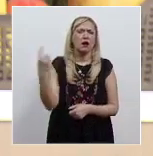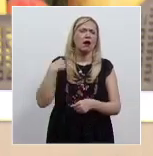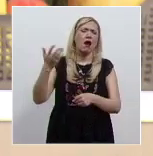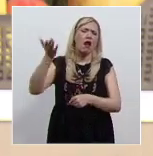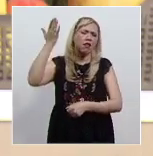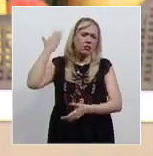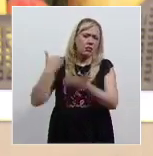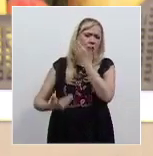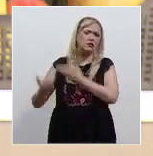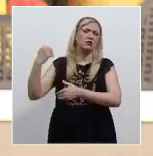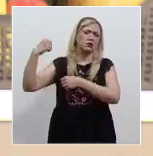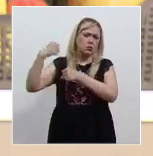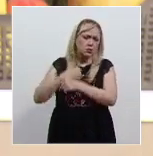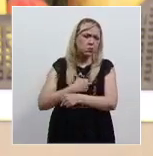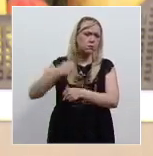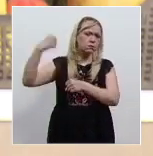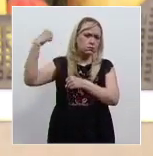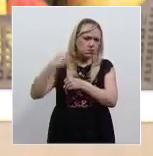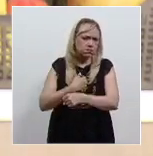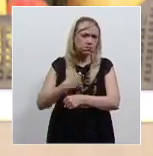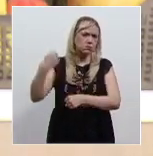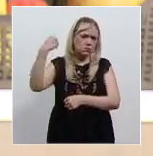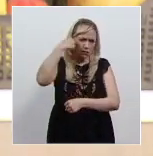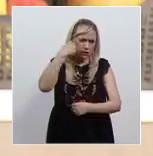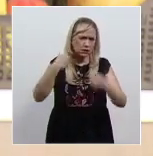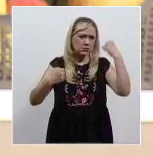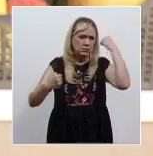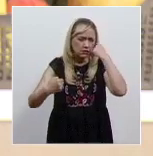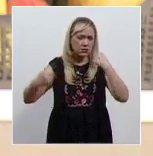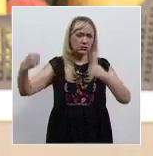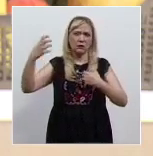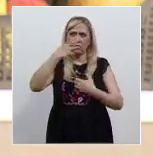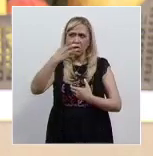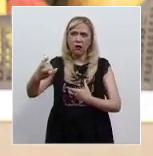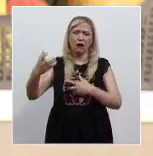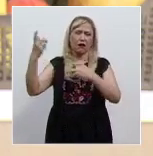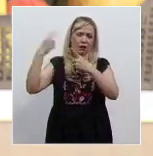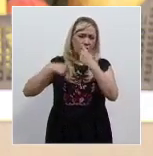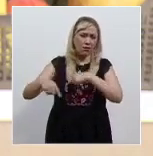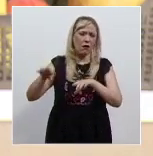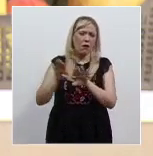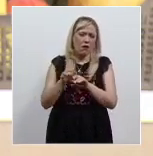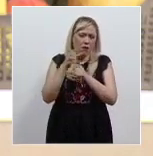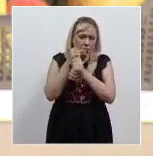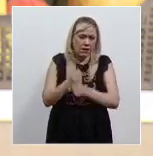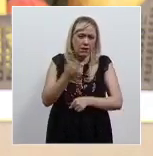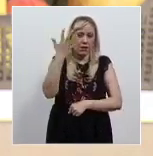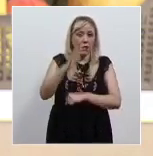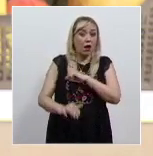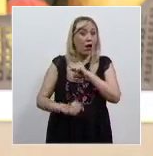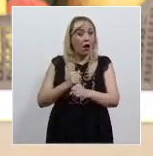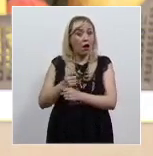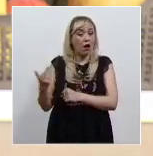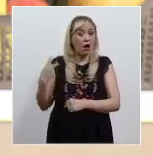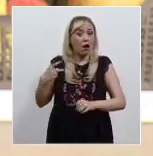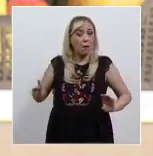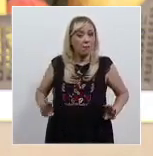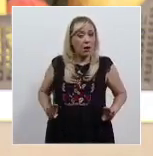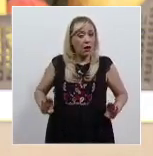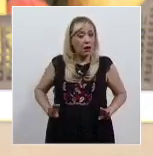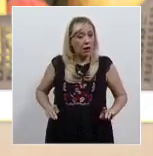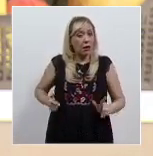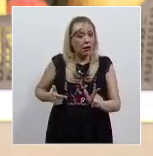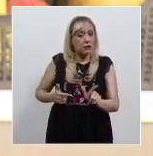yo ya había vivido dentro de estos 10 años de relación. Sin embargo, hubo omisiones y